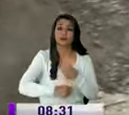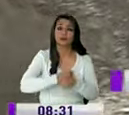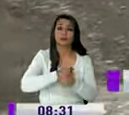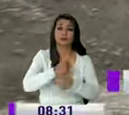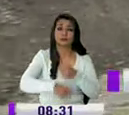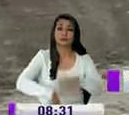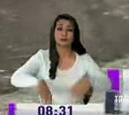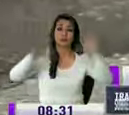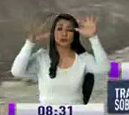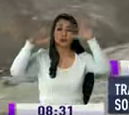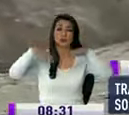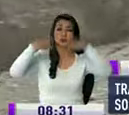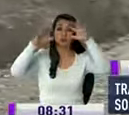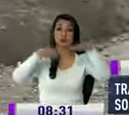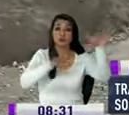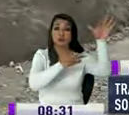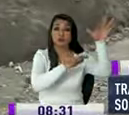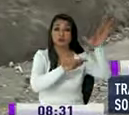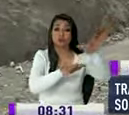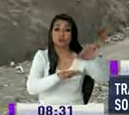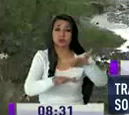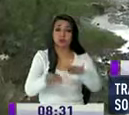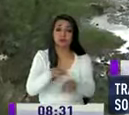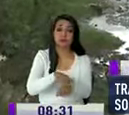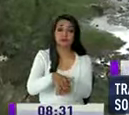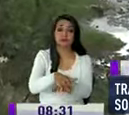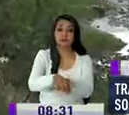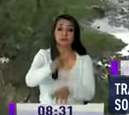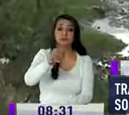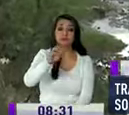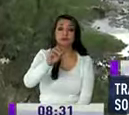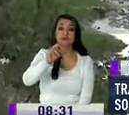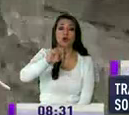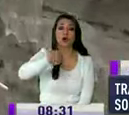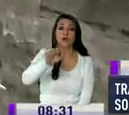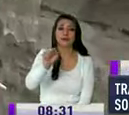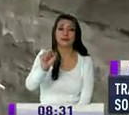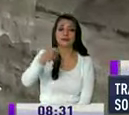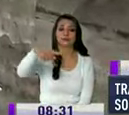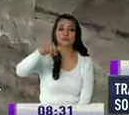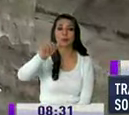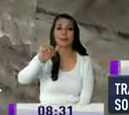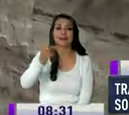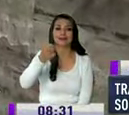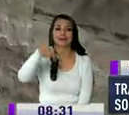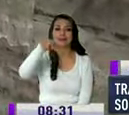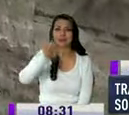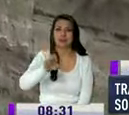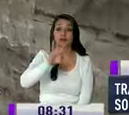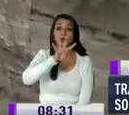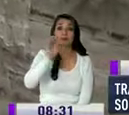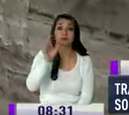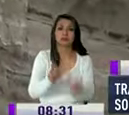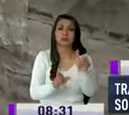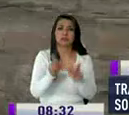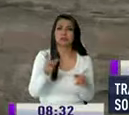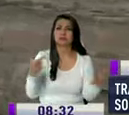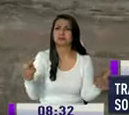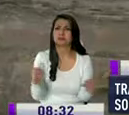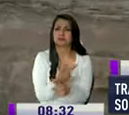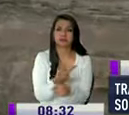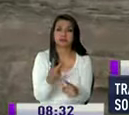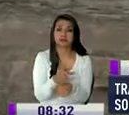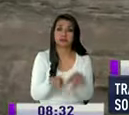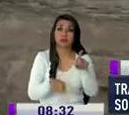se producían deslizamientos de tierra de los taludes del río Monjas en el sector de Pumasqui no menos de 400 personas estaban en riesgo